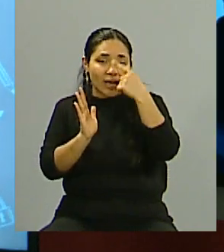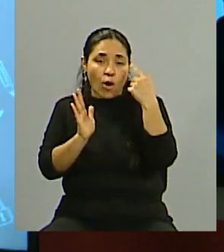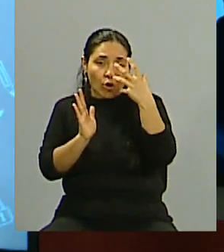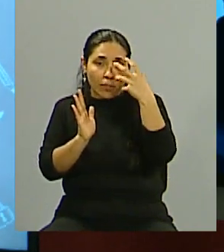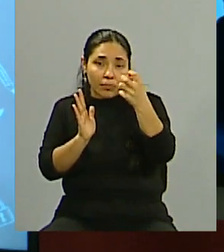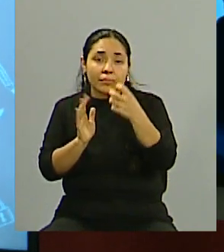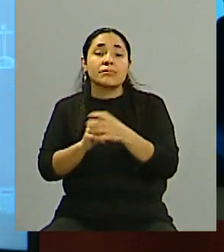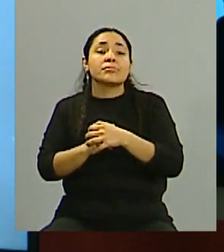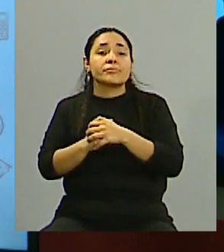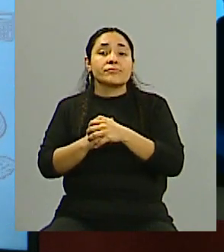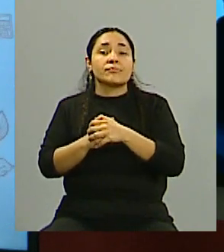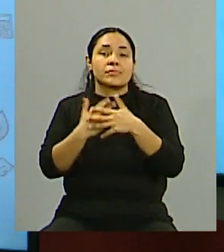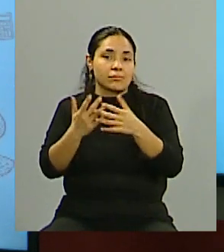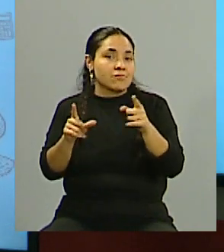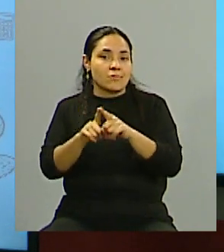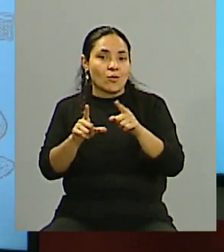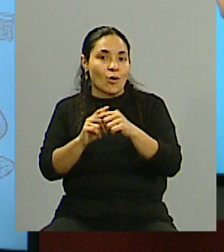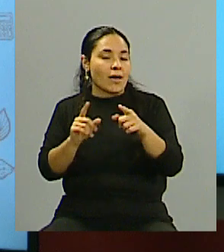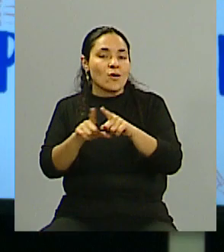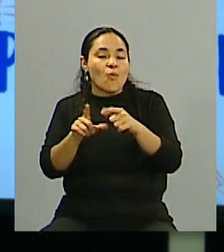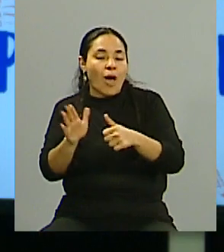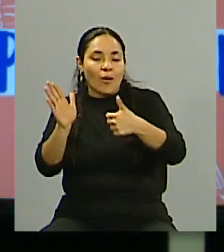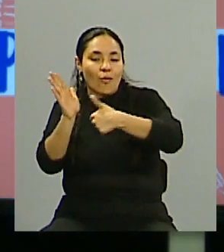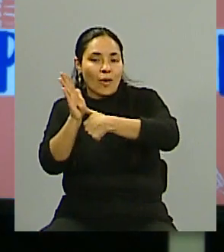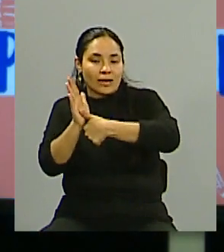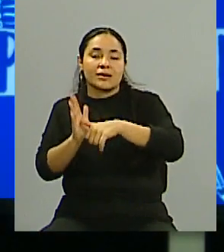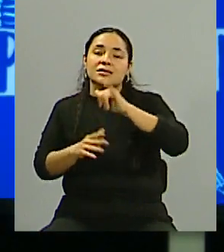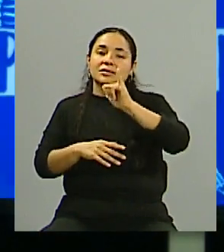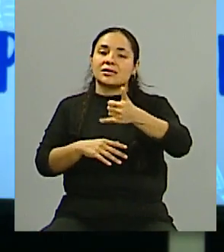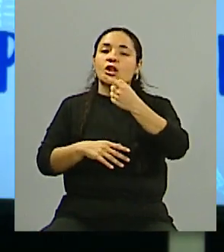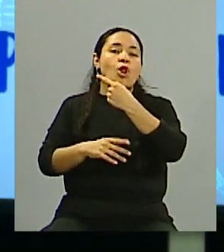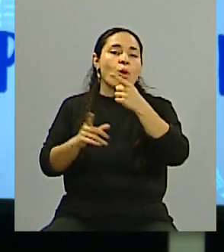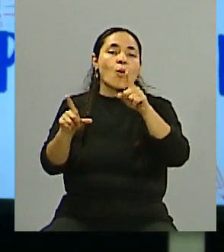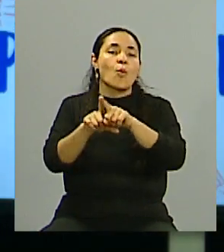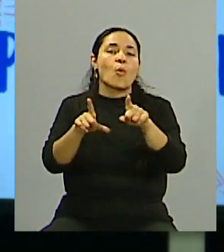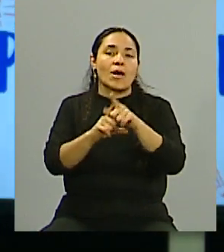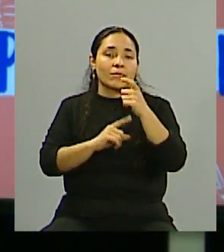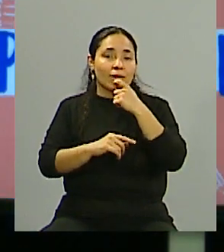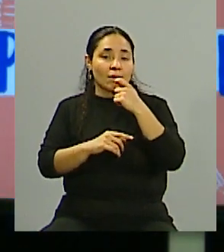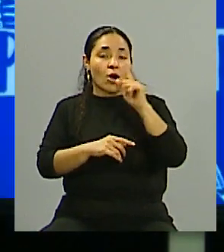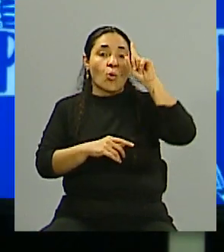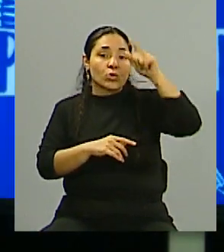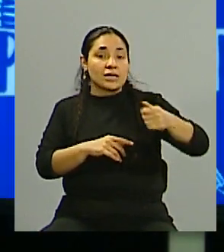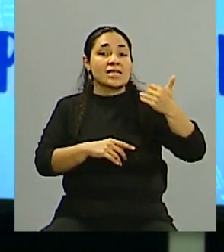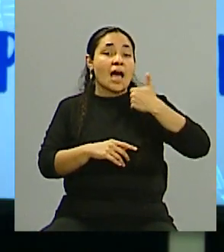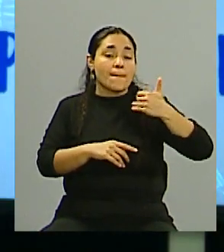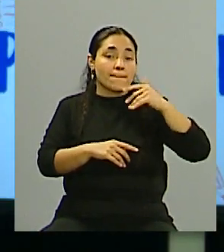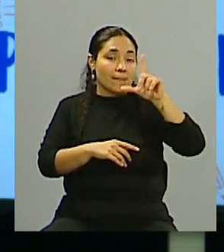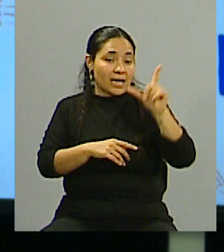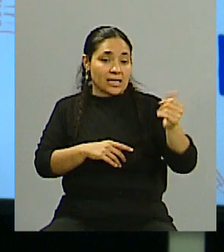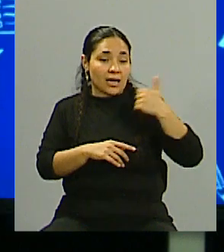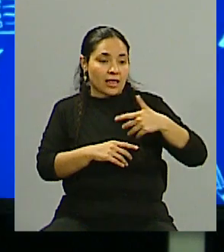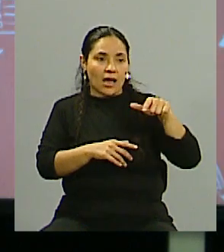mismo nivel porque es tal cual el tema de la huella digital. Bueno, los mismos términos y condiciones cuando firmabas que renunciabas a la justicia de tu país